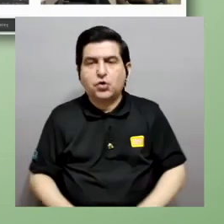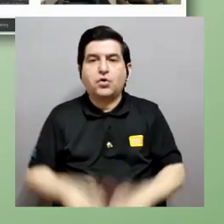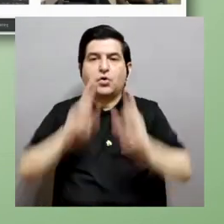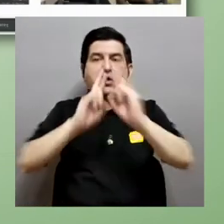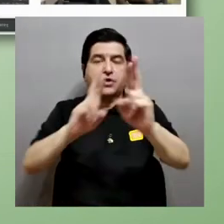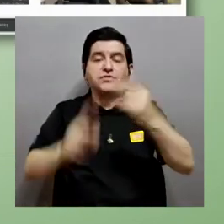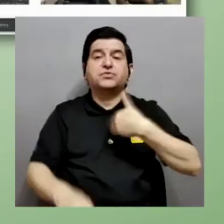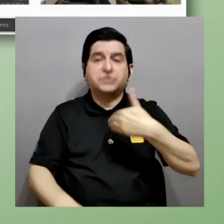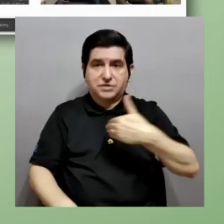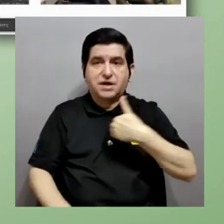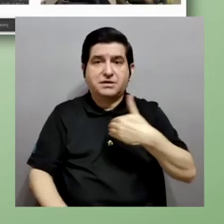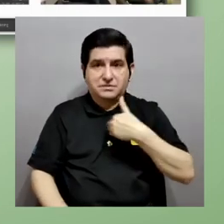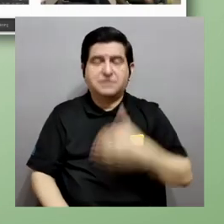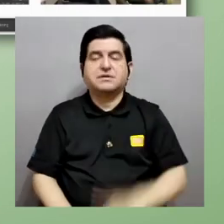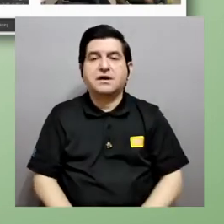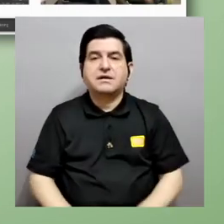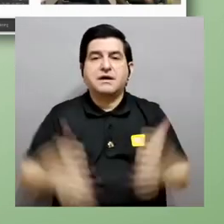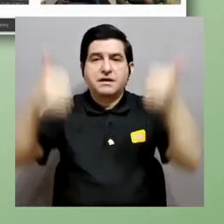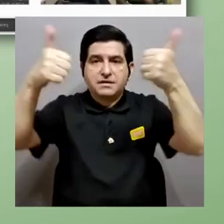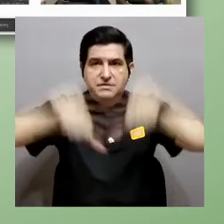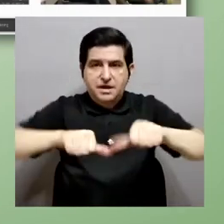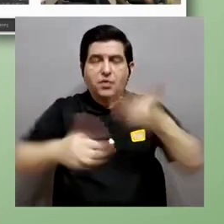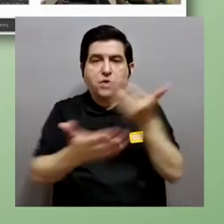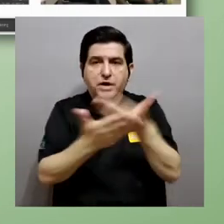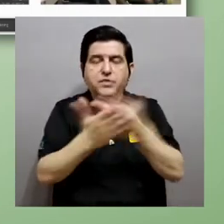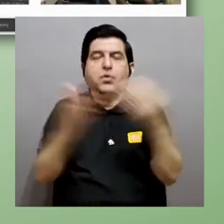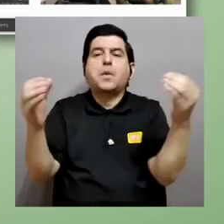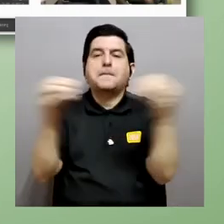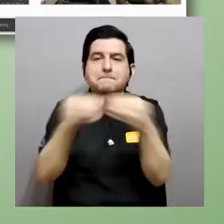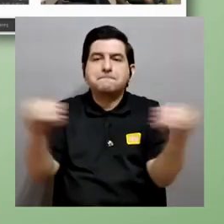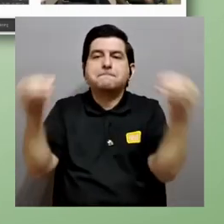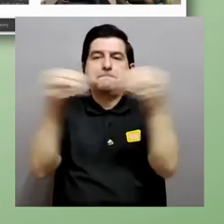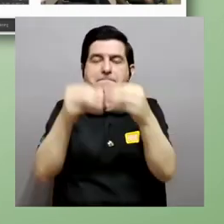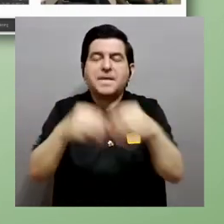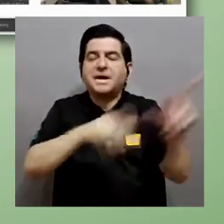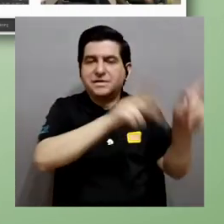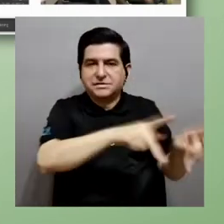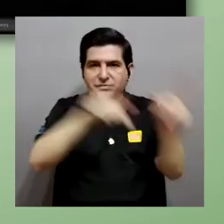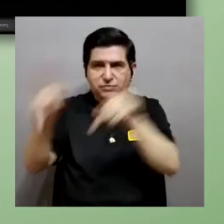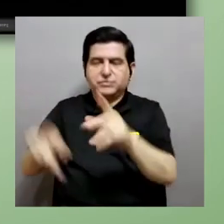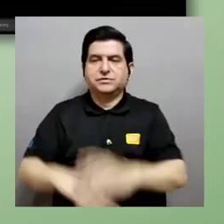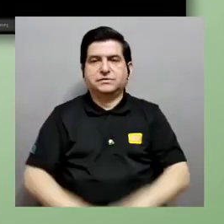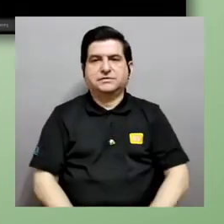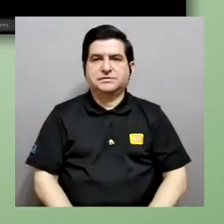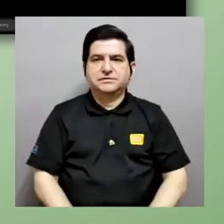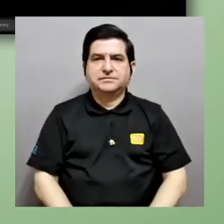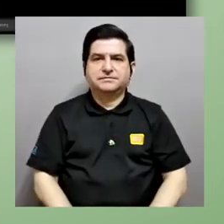es el resultado que seguimos obteniendo conforme lo probamos con más y más usuarios